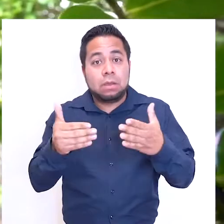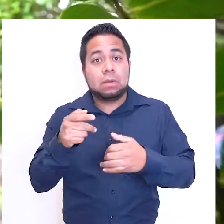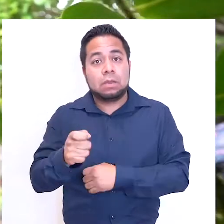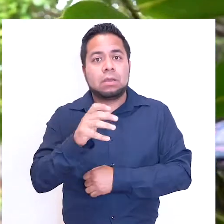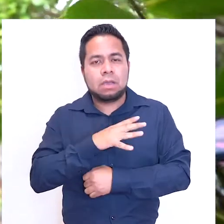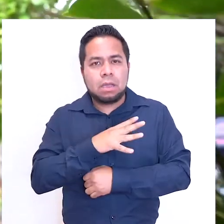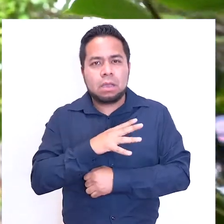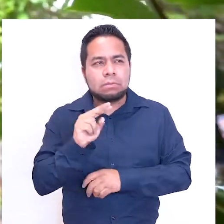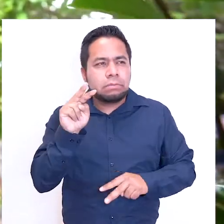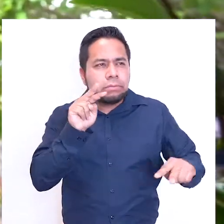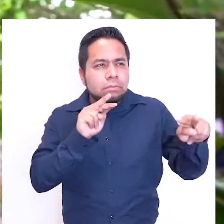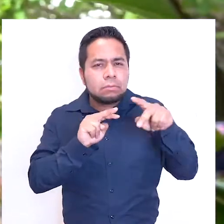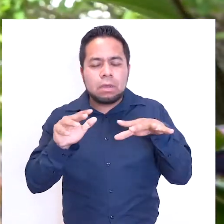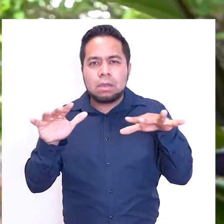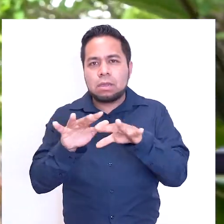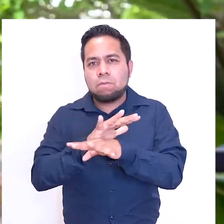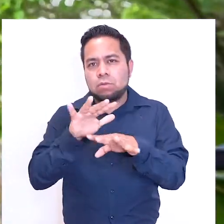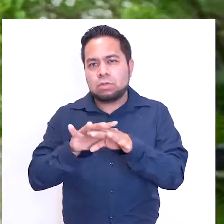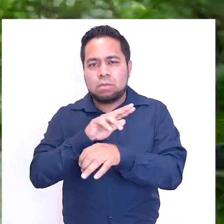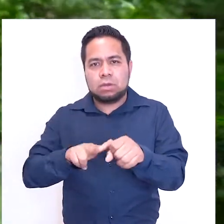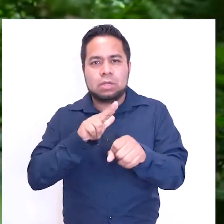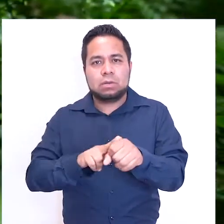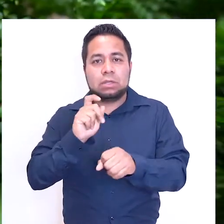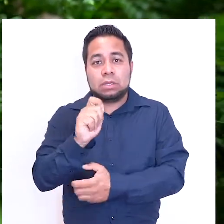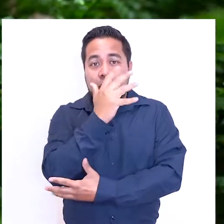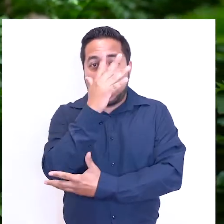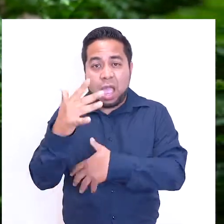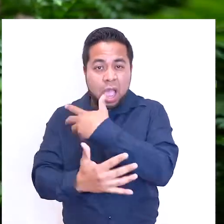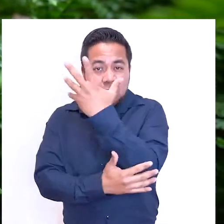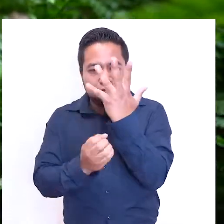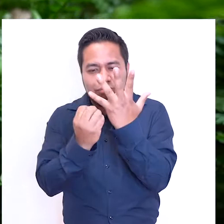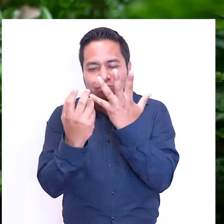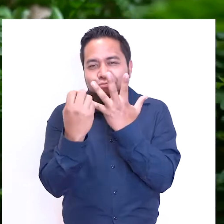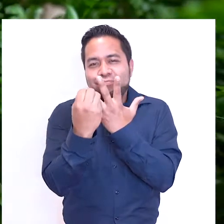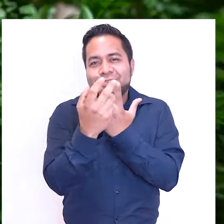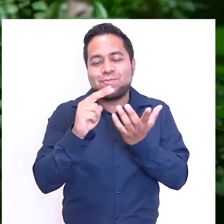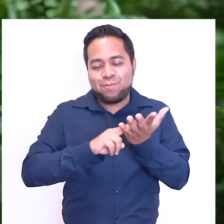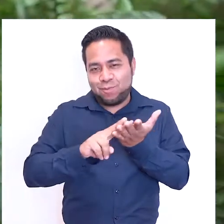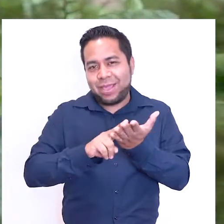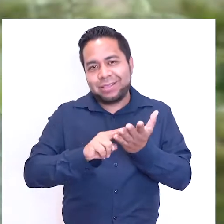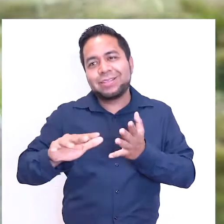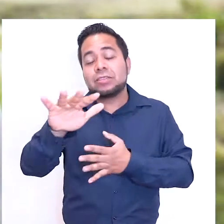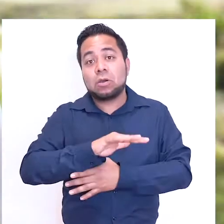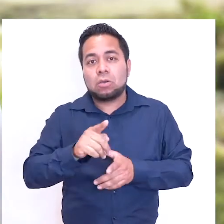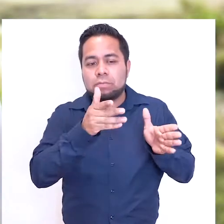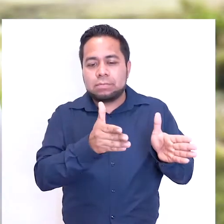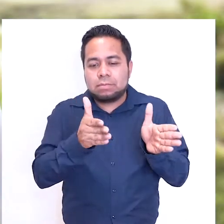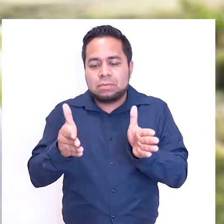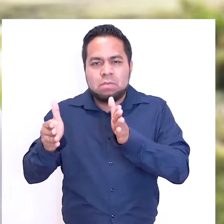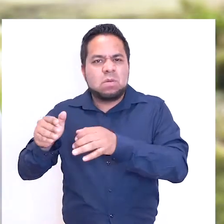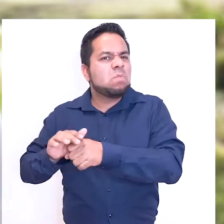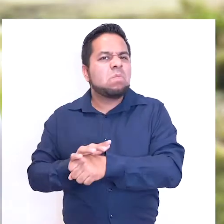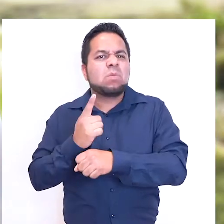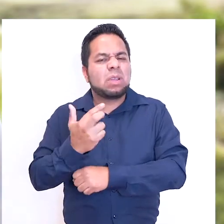En esta época, podemos observar diversos cambios naturales. Los árboles cambian su follaje y todo reverdece. ¿Sabías